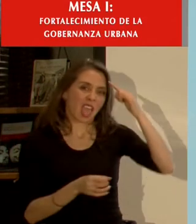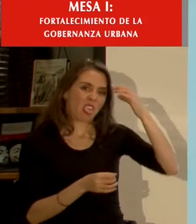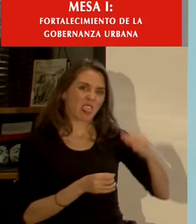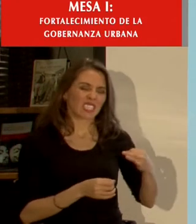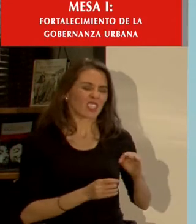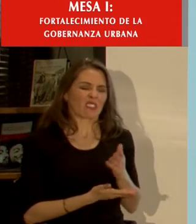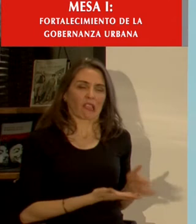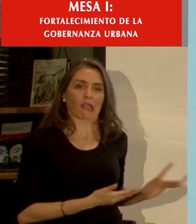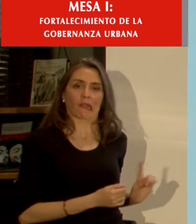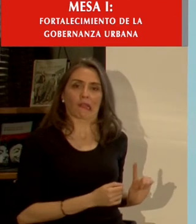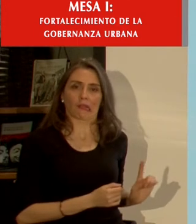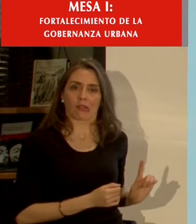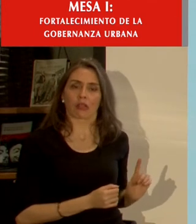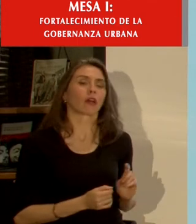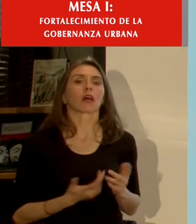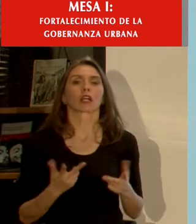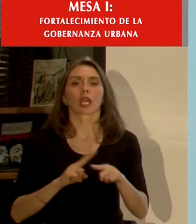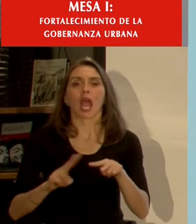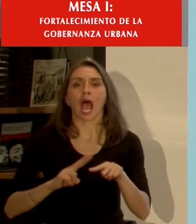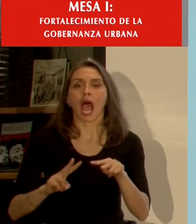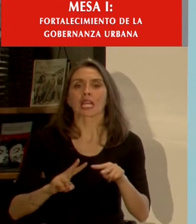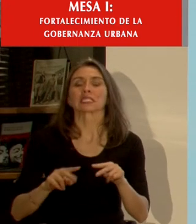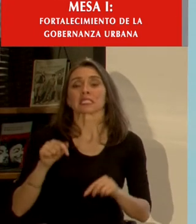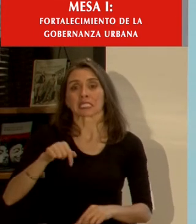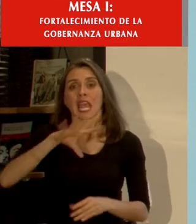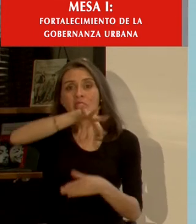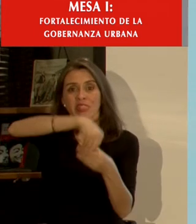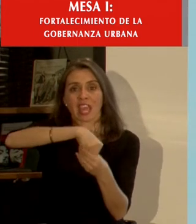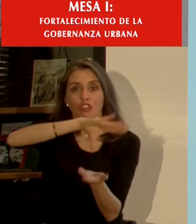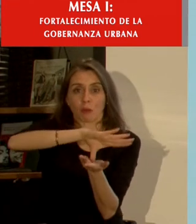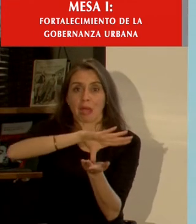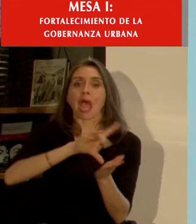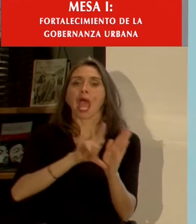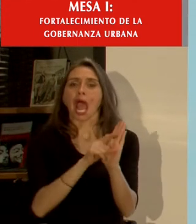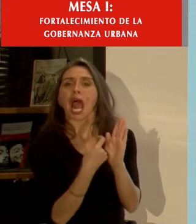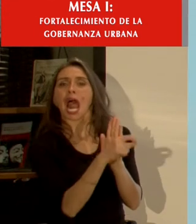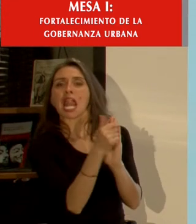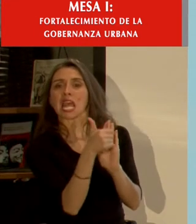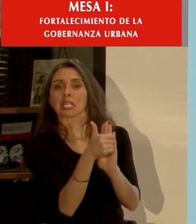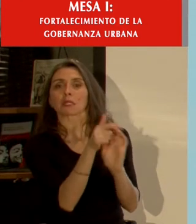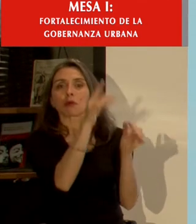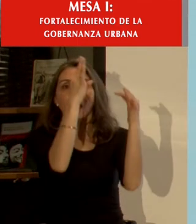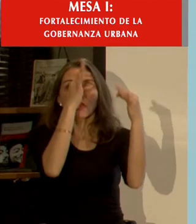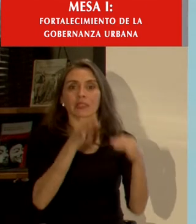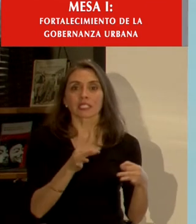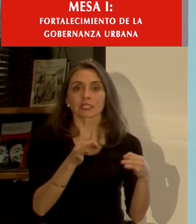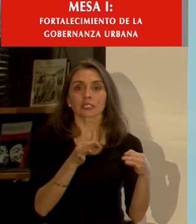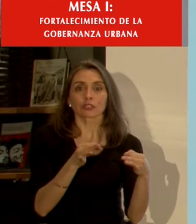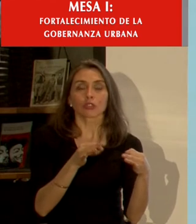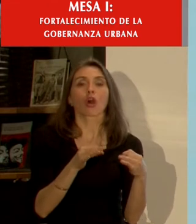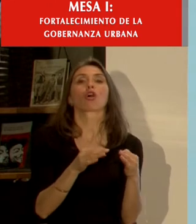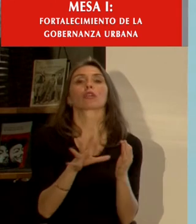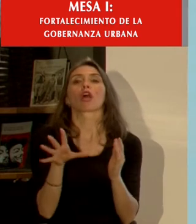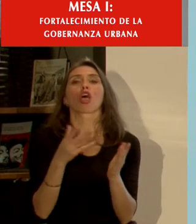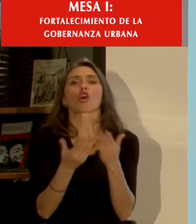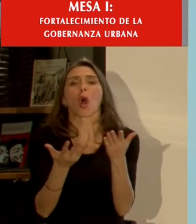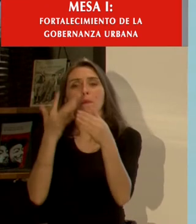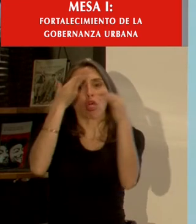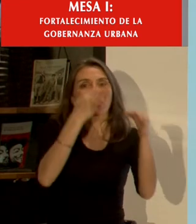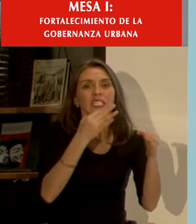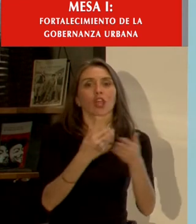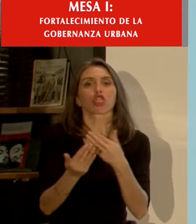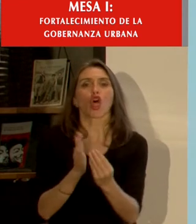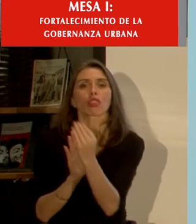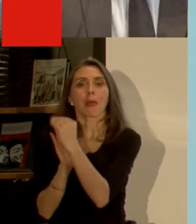y tenemos un marco de acciones como legítima esas decisiones se ven plasmadas muchas veces en los instrumentos de planificación y